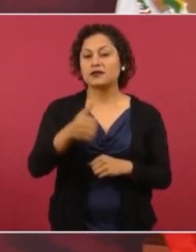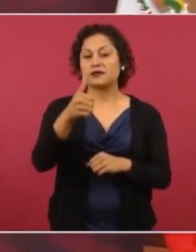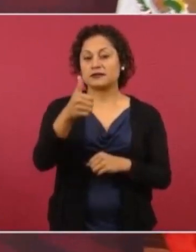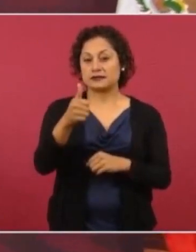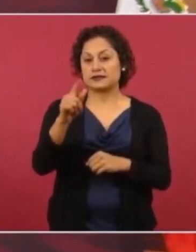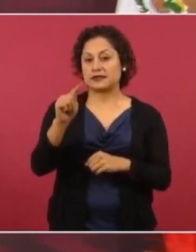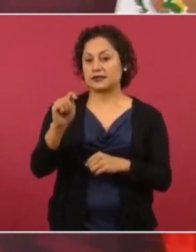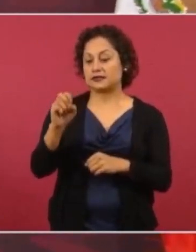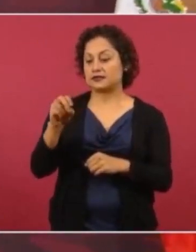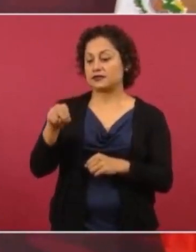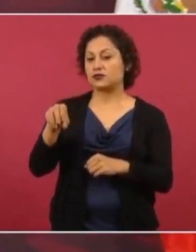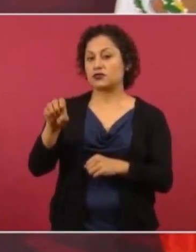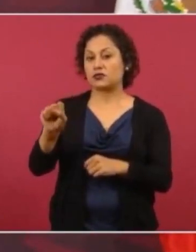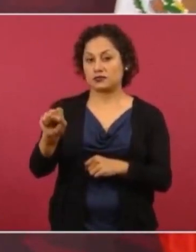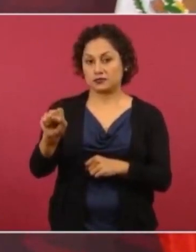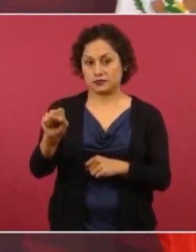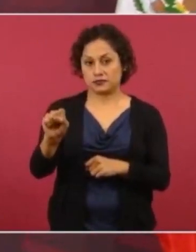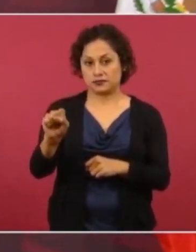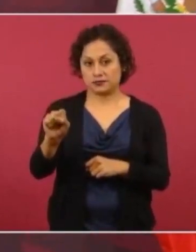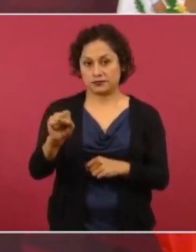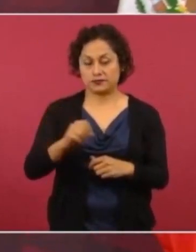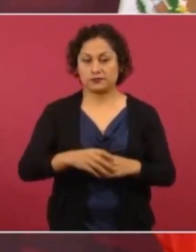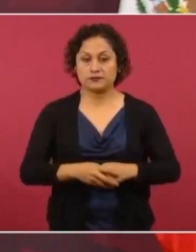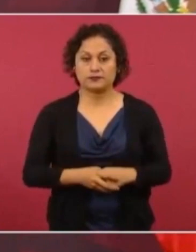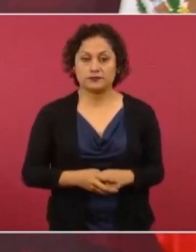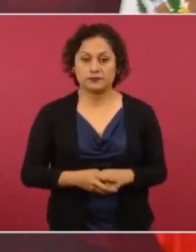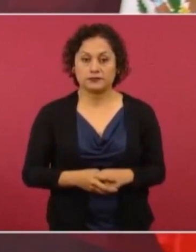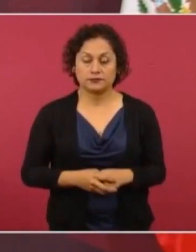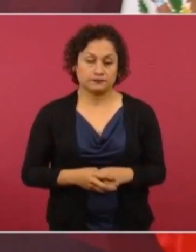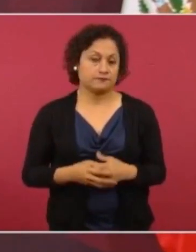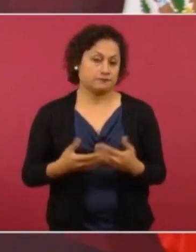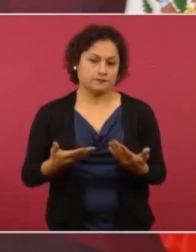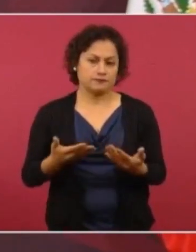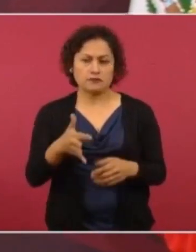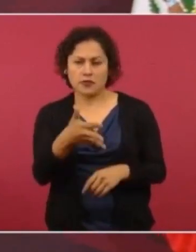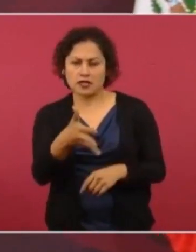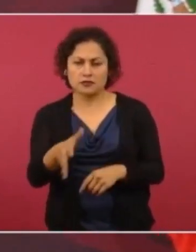toneladas, 60 mil kilos.